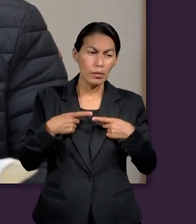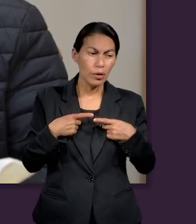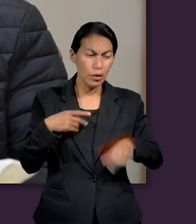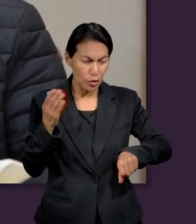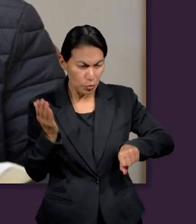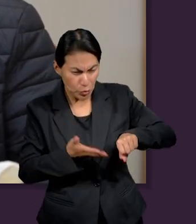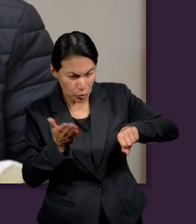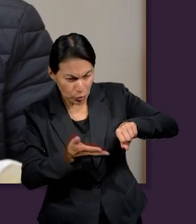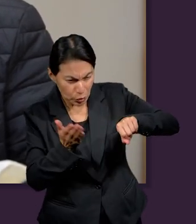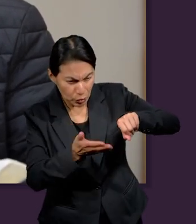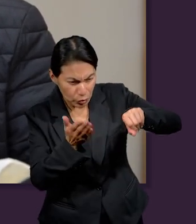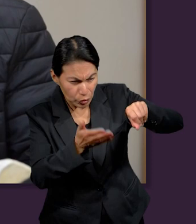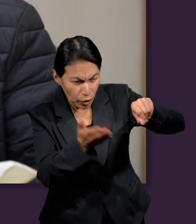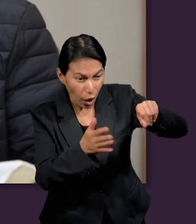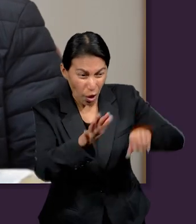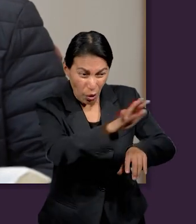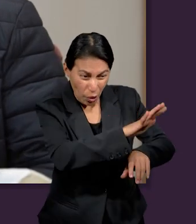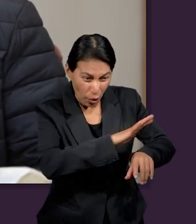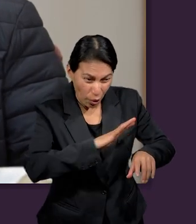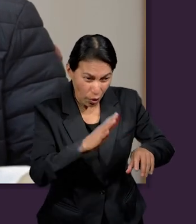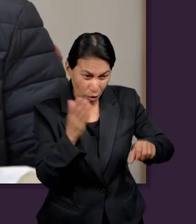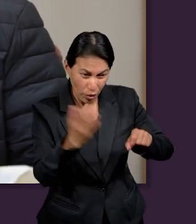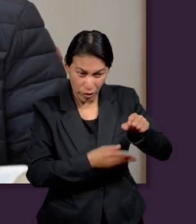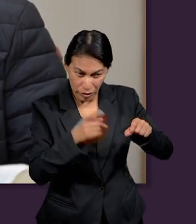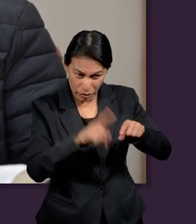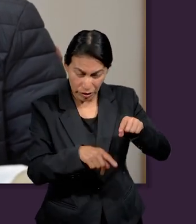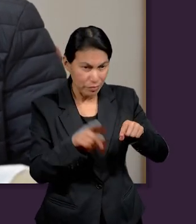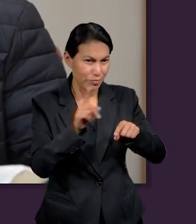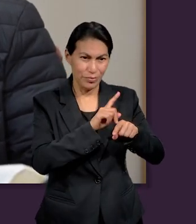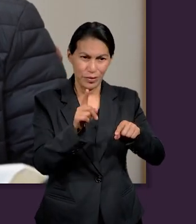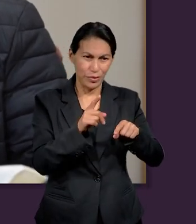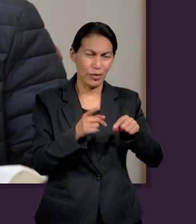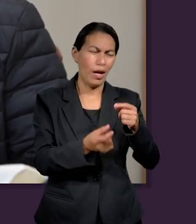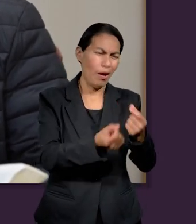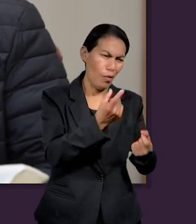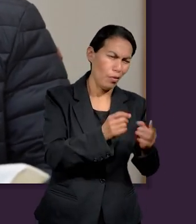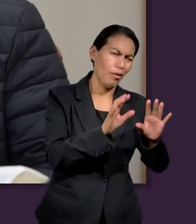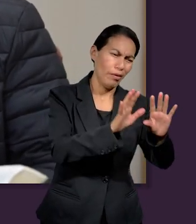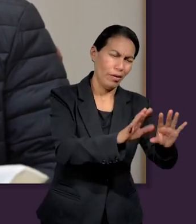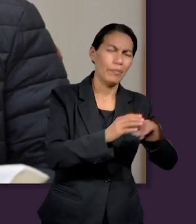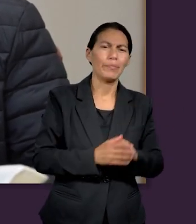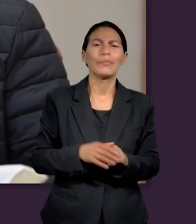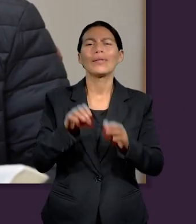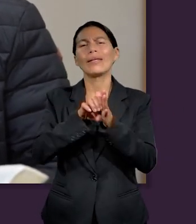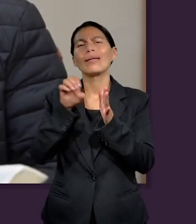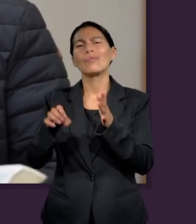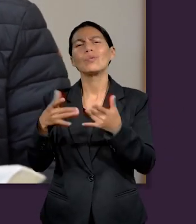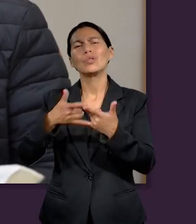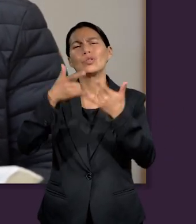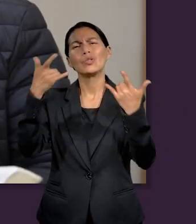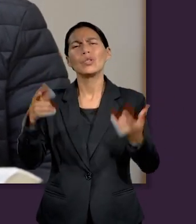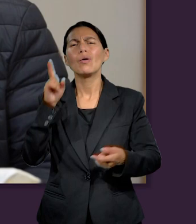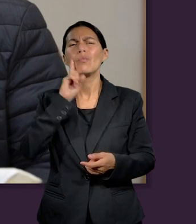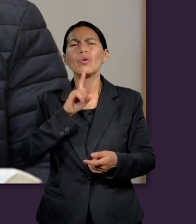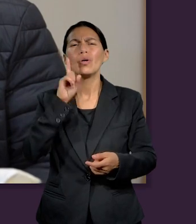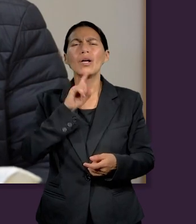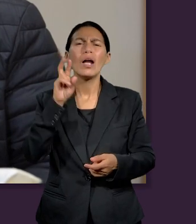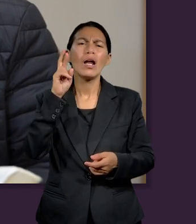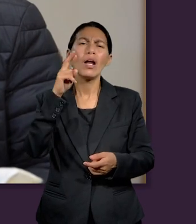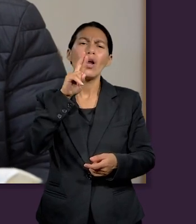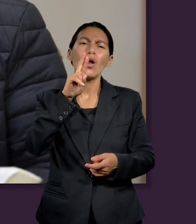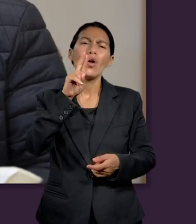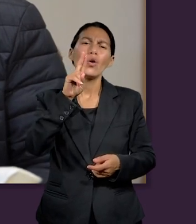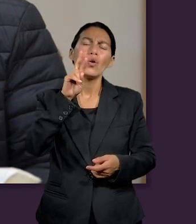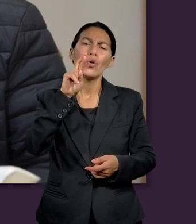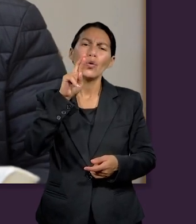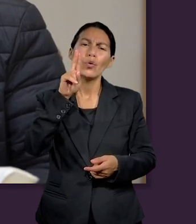se dejaran ahí algunas espigas. se acordamos de la experiencia de Ruth, Ruth la Moabita. Y también Dios dio